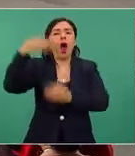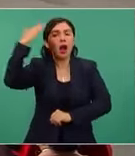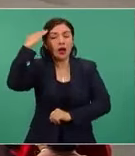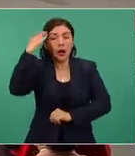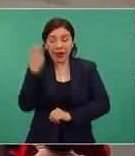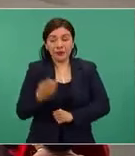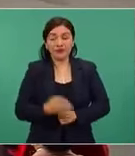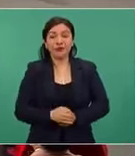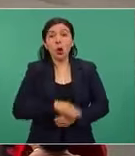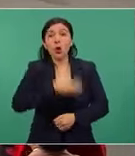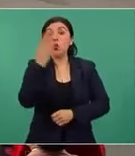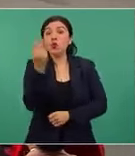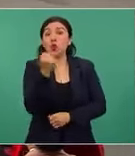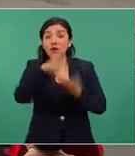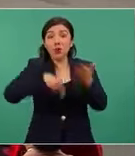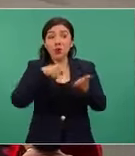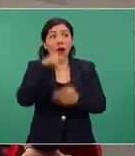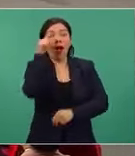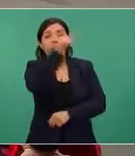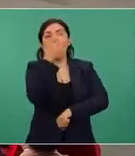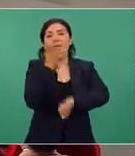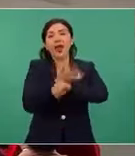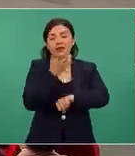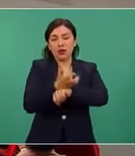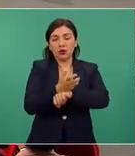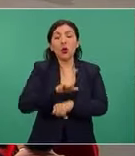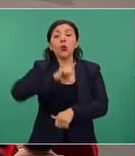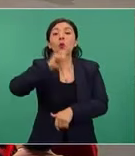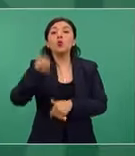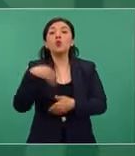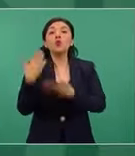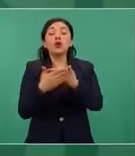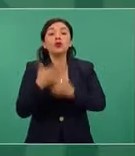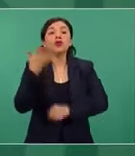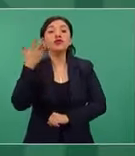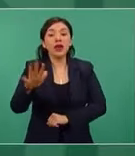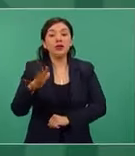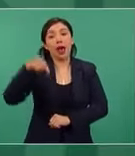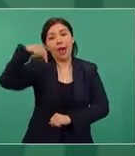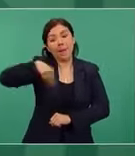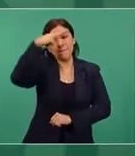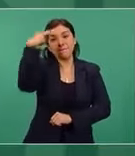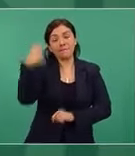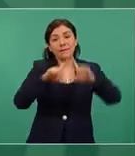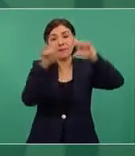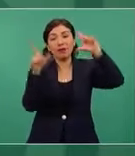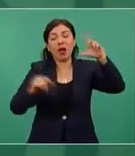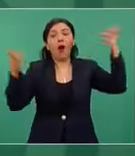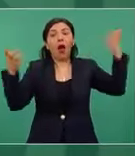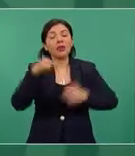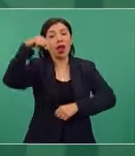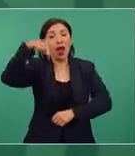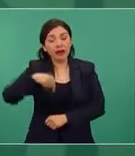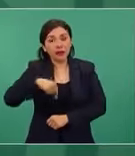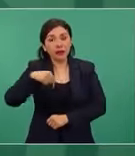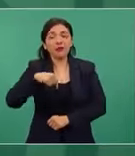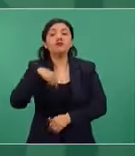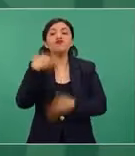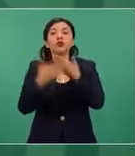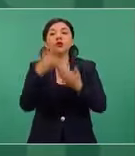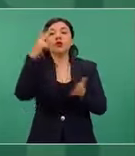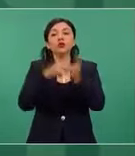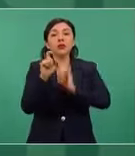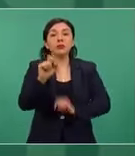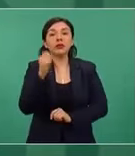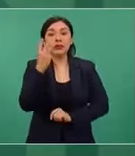Entonces, la novena le va a corresponder a Estados Unidos y la décima le va a corresponder a México llevarla a cabo aquí en nuestro país en 2023.